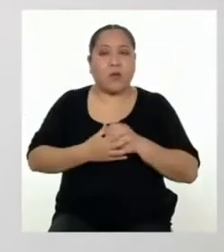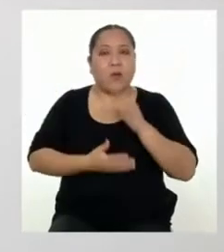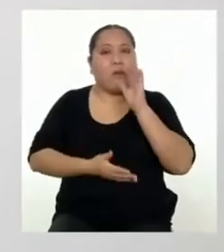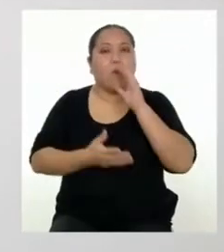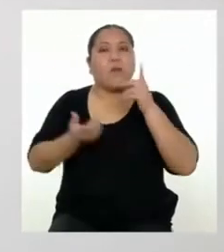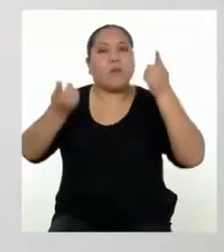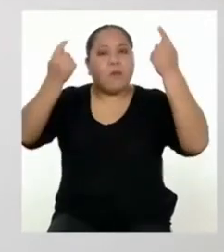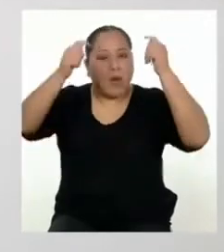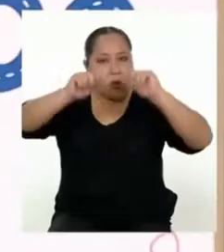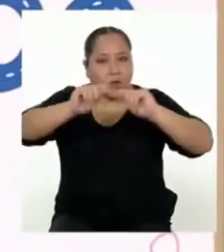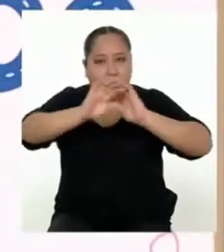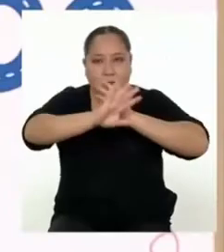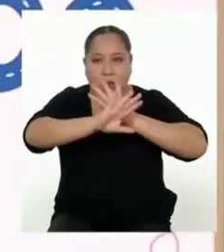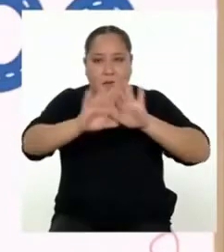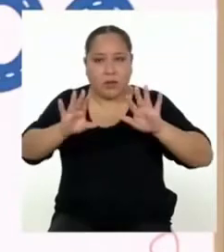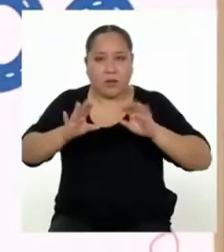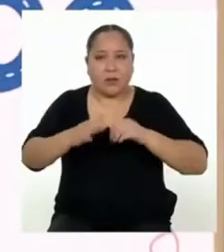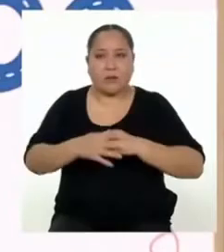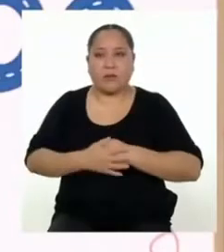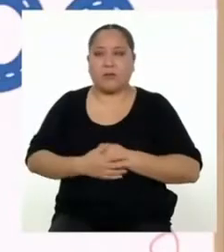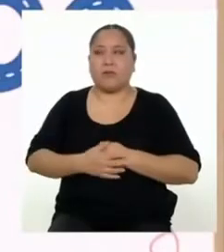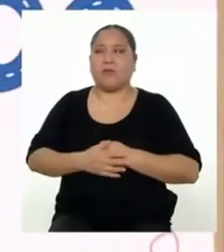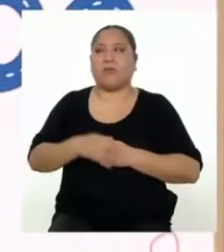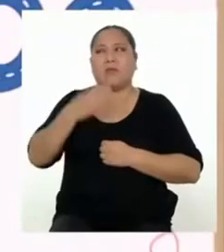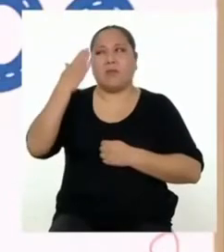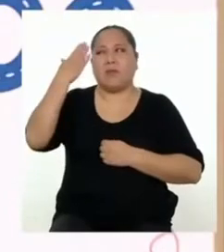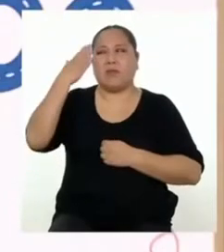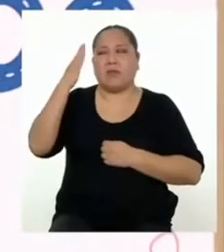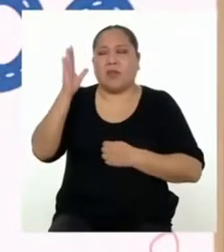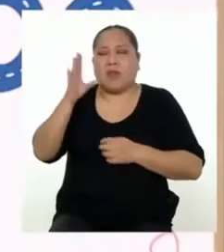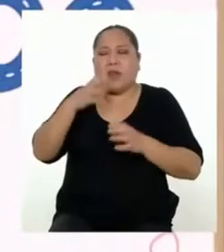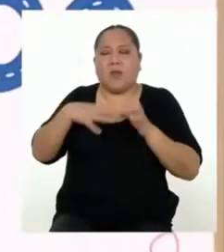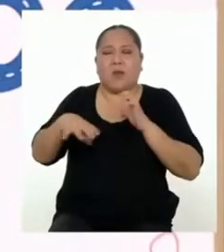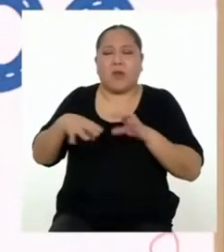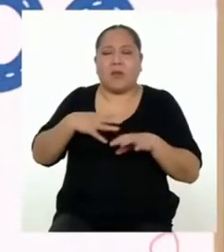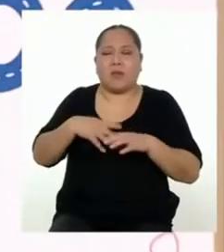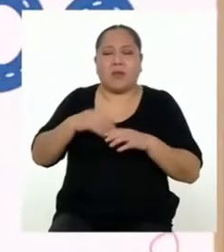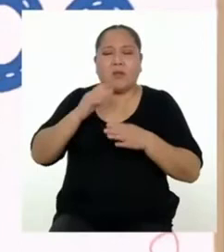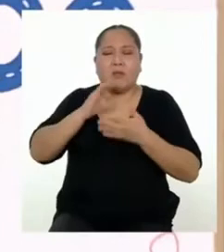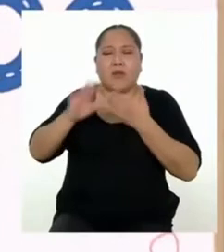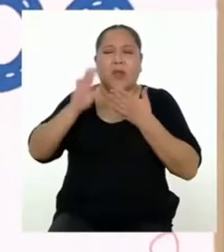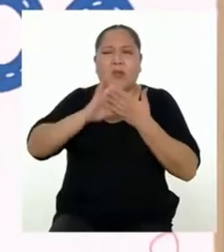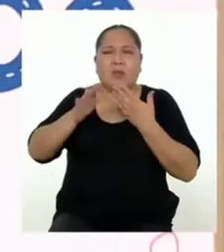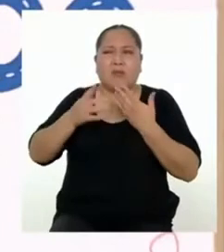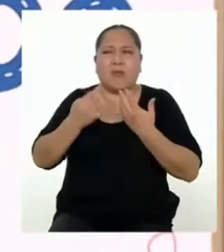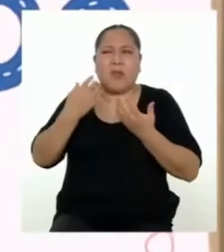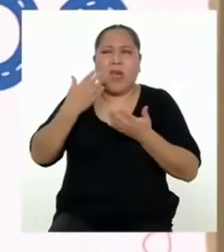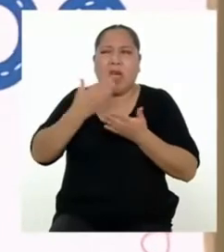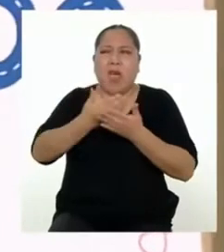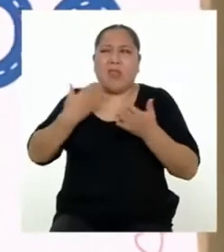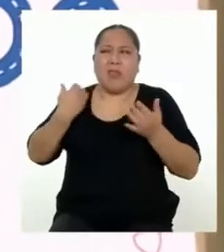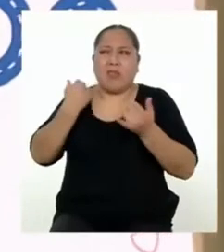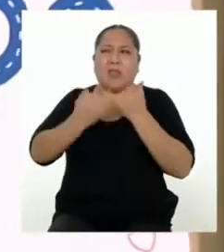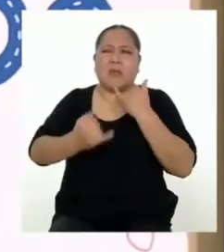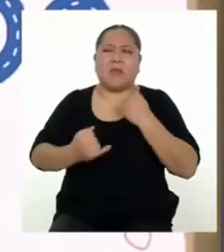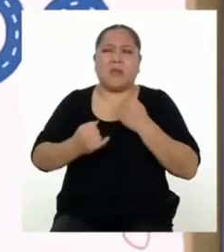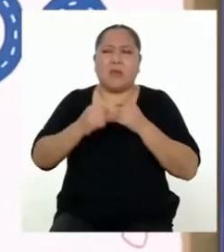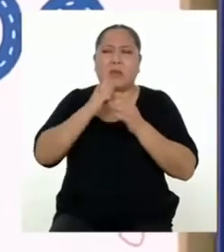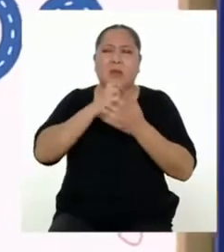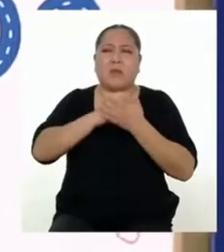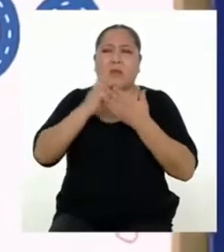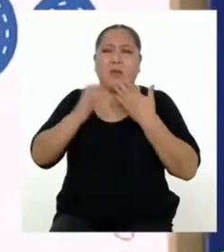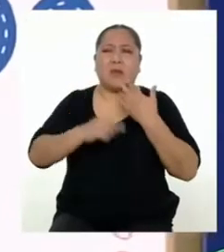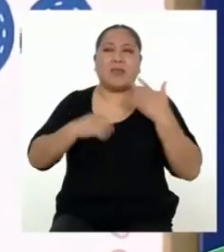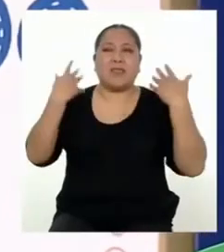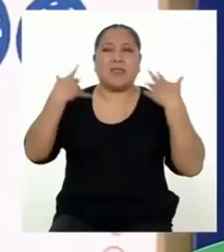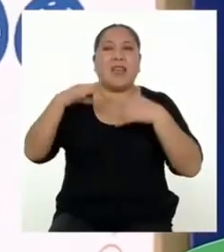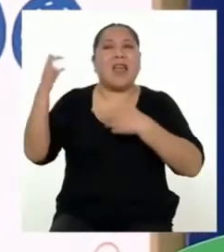Vayamos a la pausa. No sé qué haré si no me perdonan antes que acabe el programa. Ya. ¡Ya regresamos!